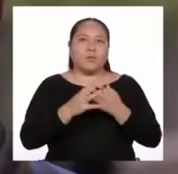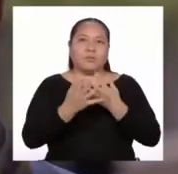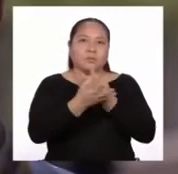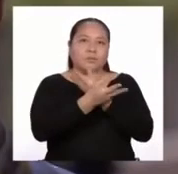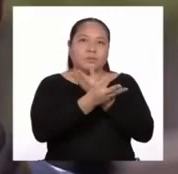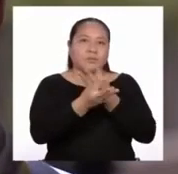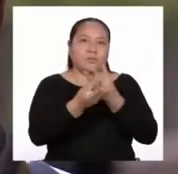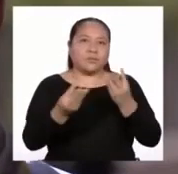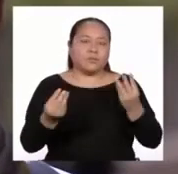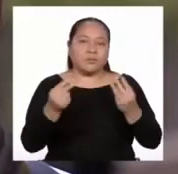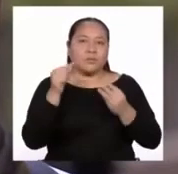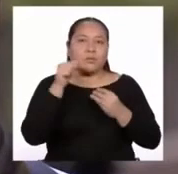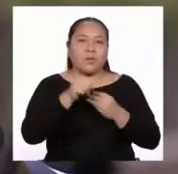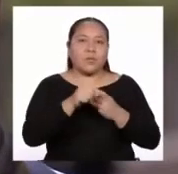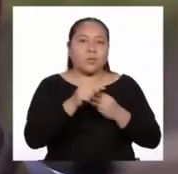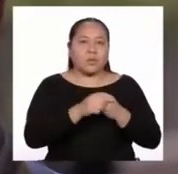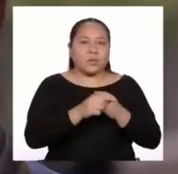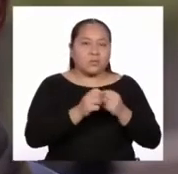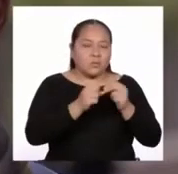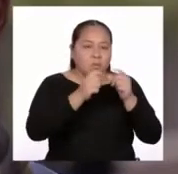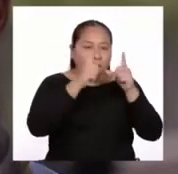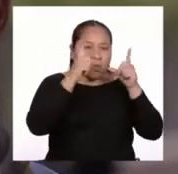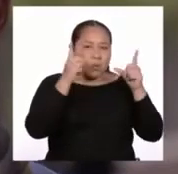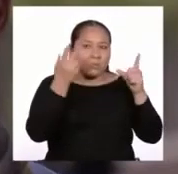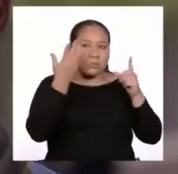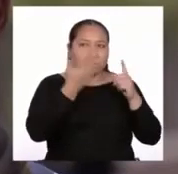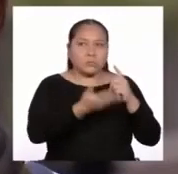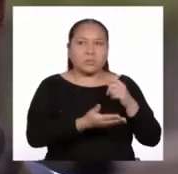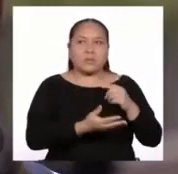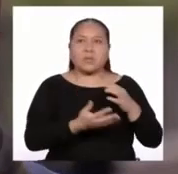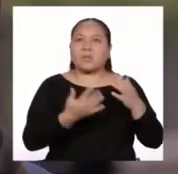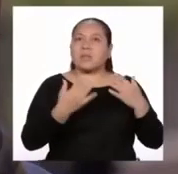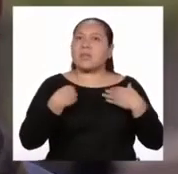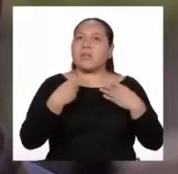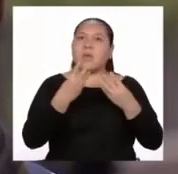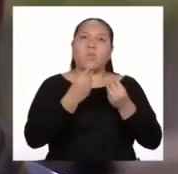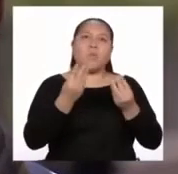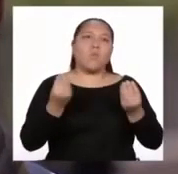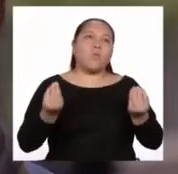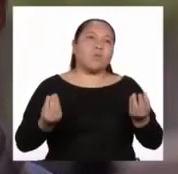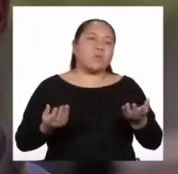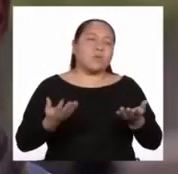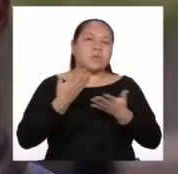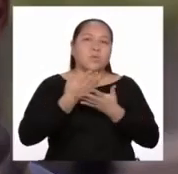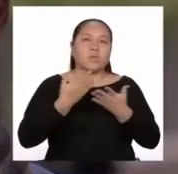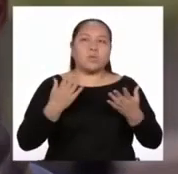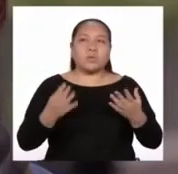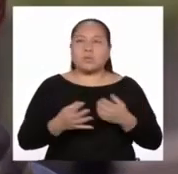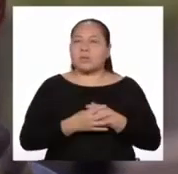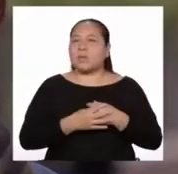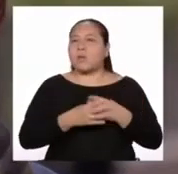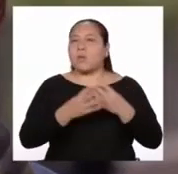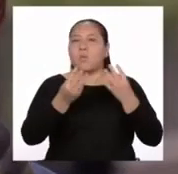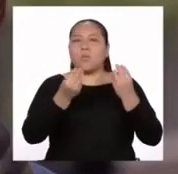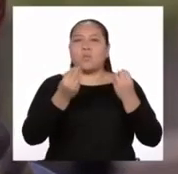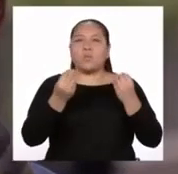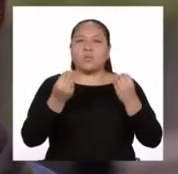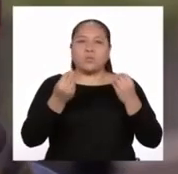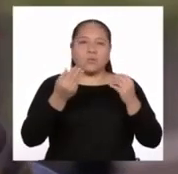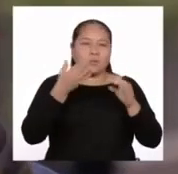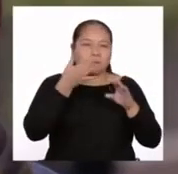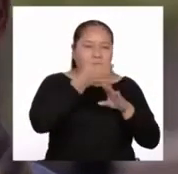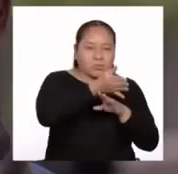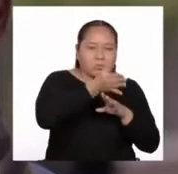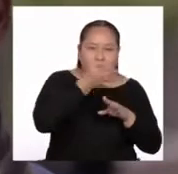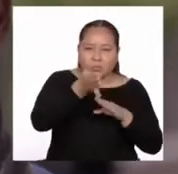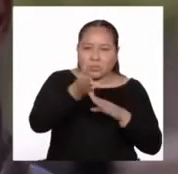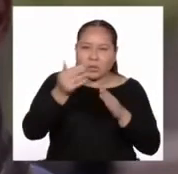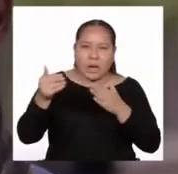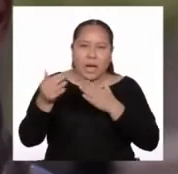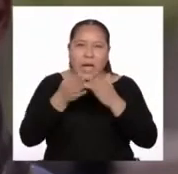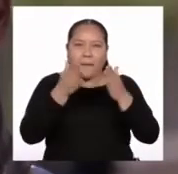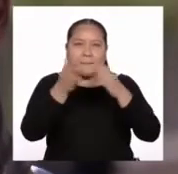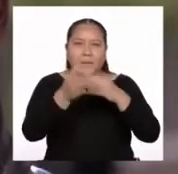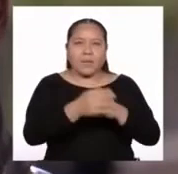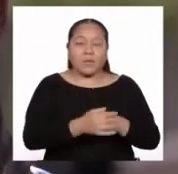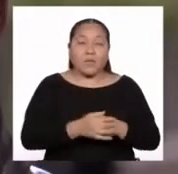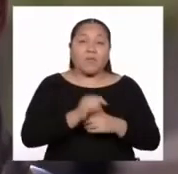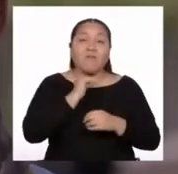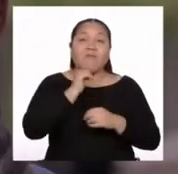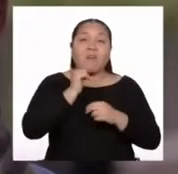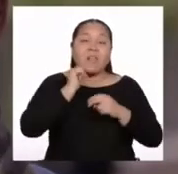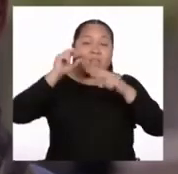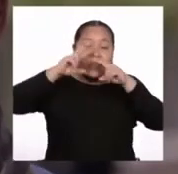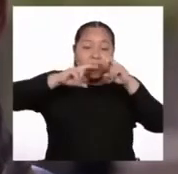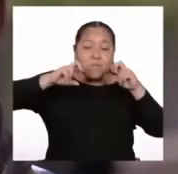porque la obra es tan rica y tiene tantas valencias, tantas vetas por donde ir que no hemos